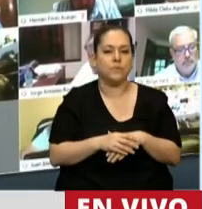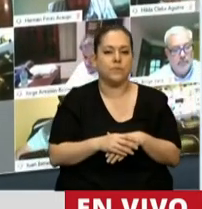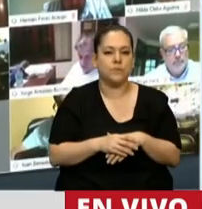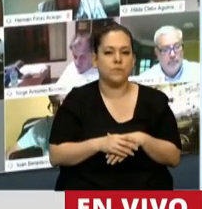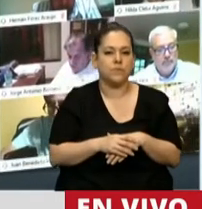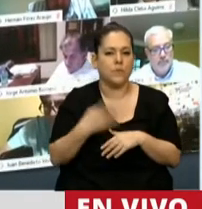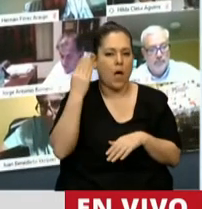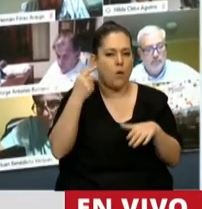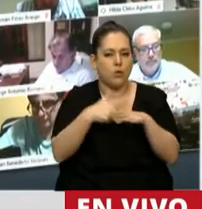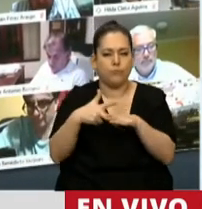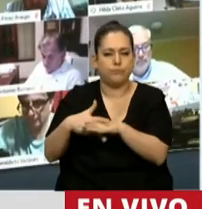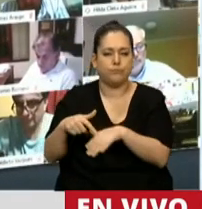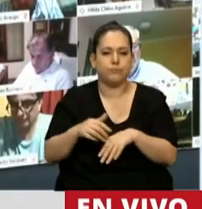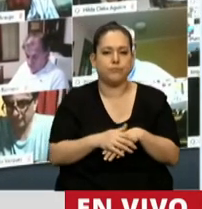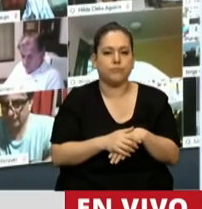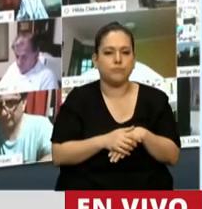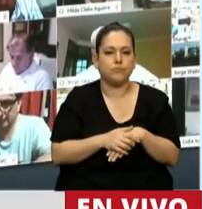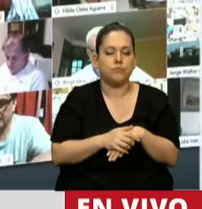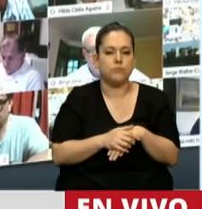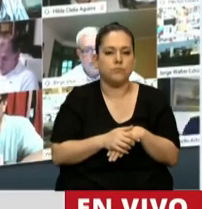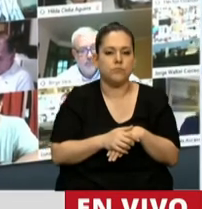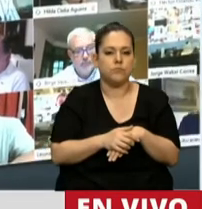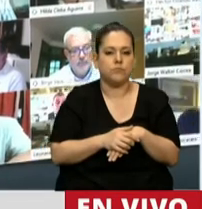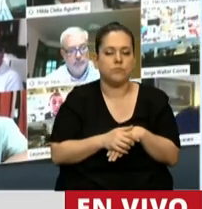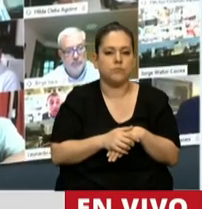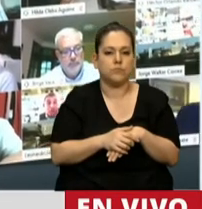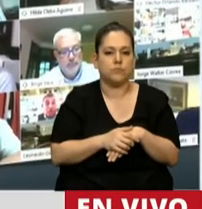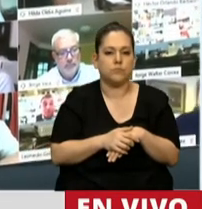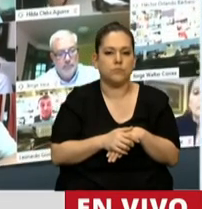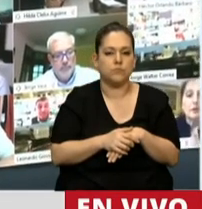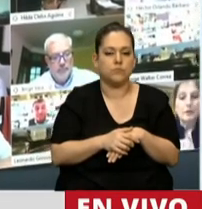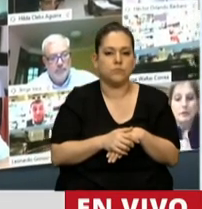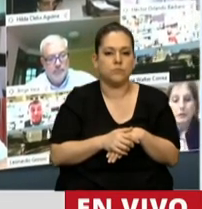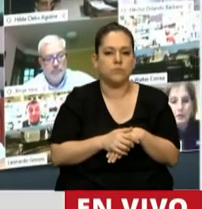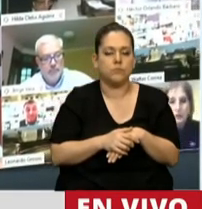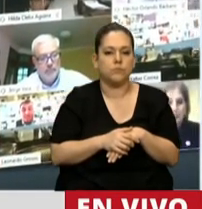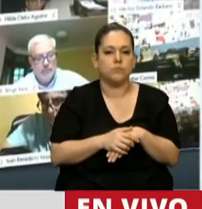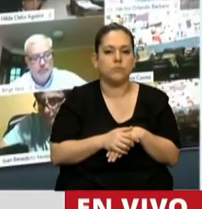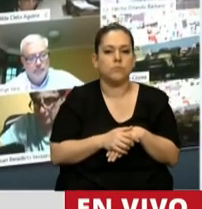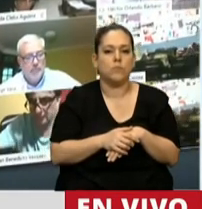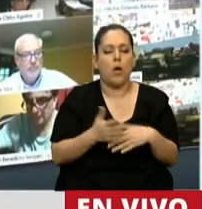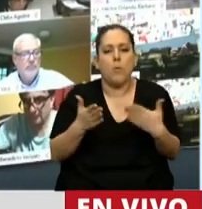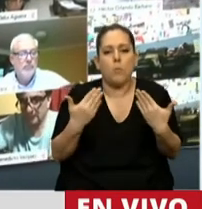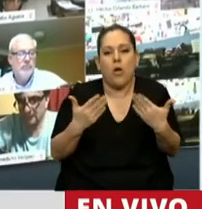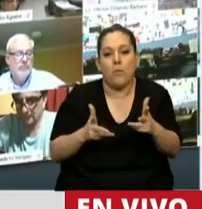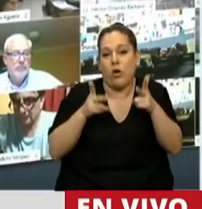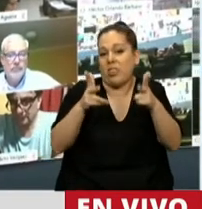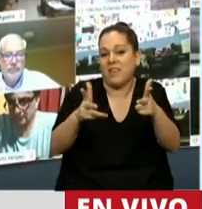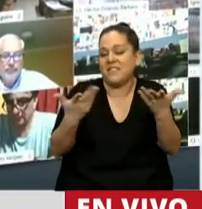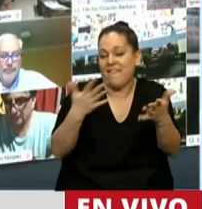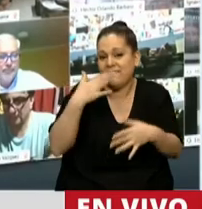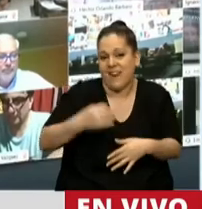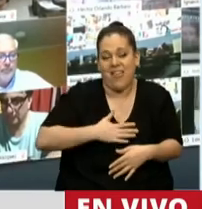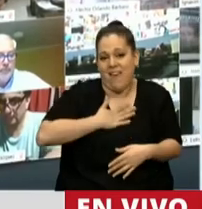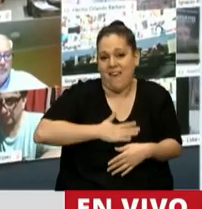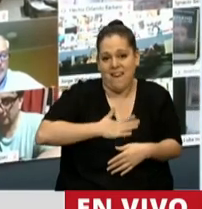podemos decir con muchísima alegría, se